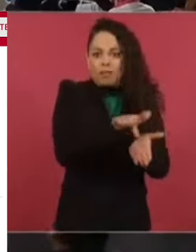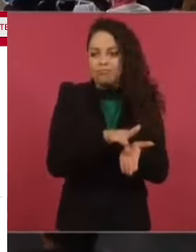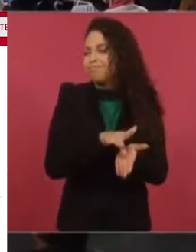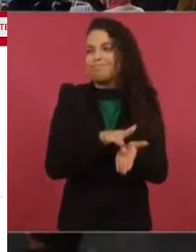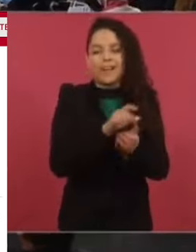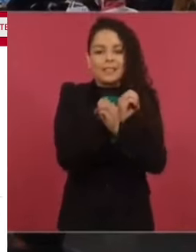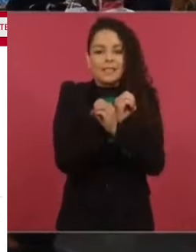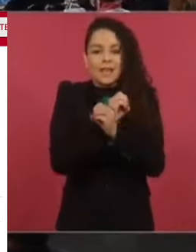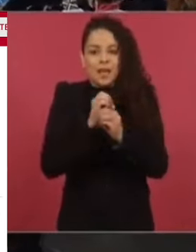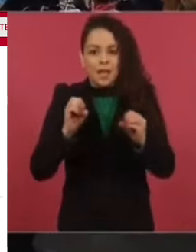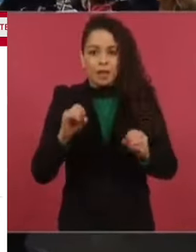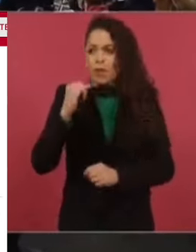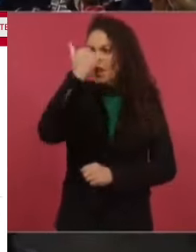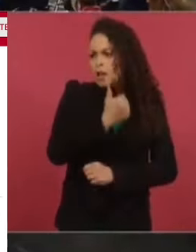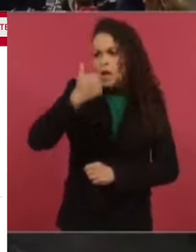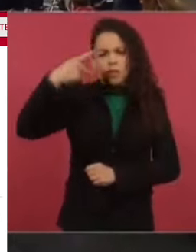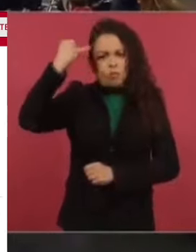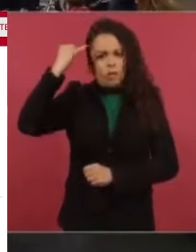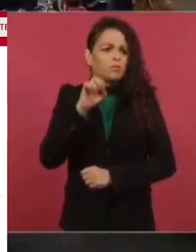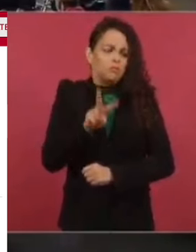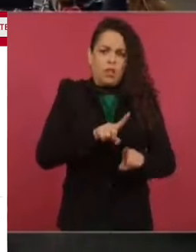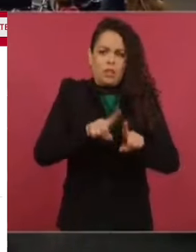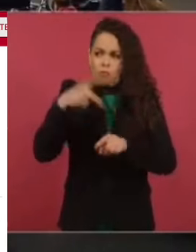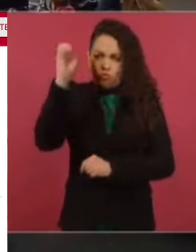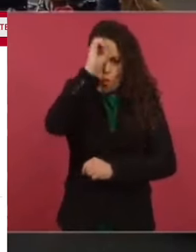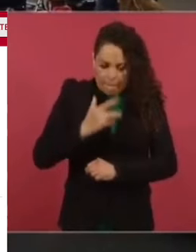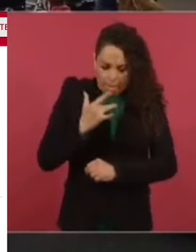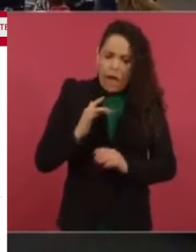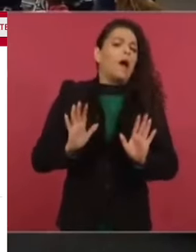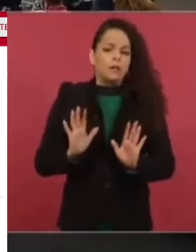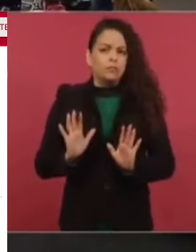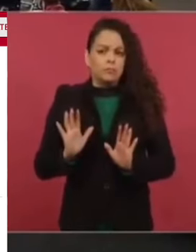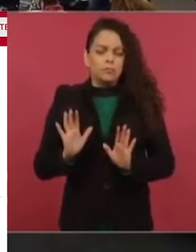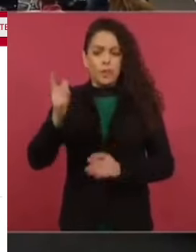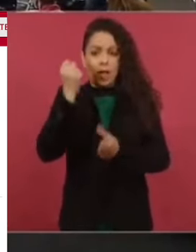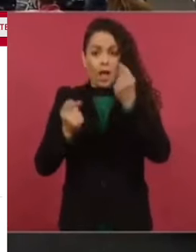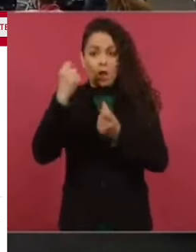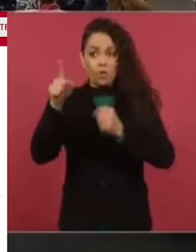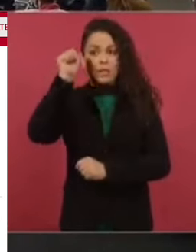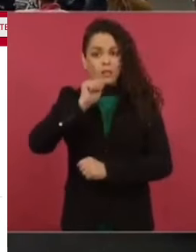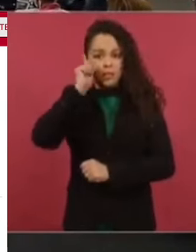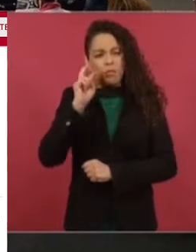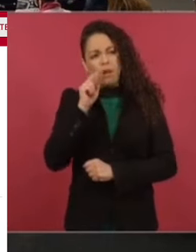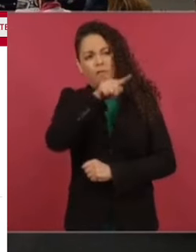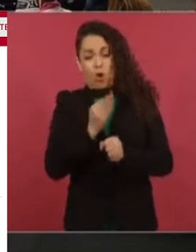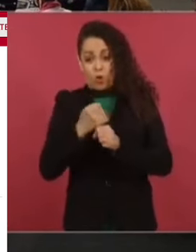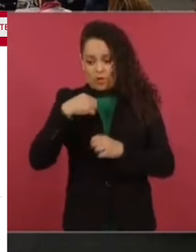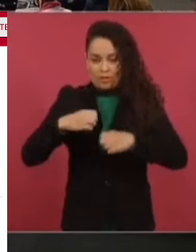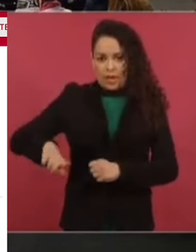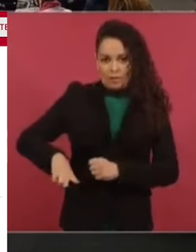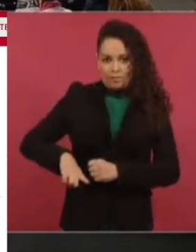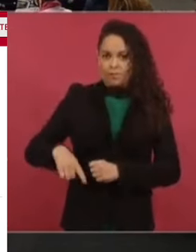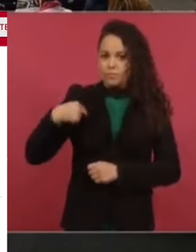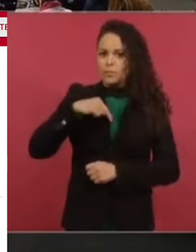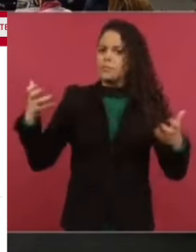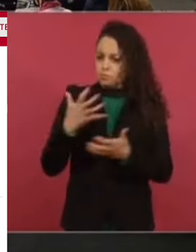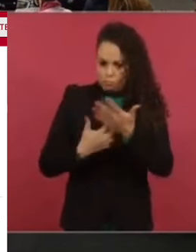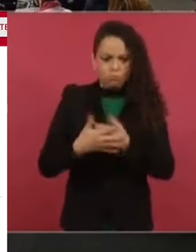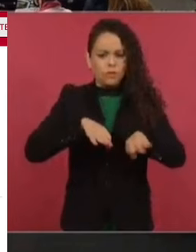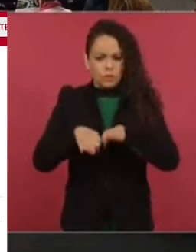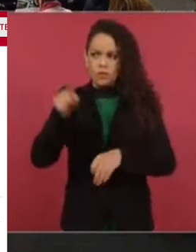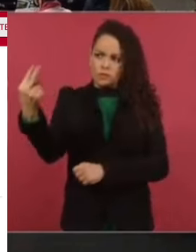Y hay también diferencias ideológicas. Muchos de los que nos cuestionan estuvieron en contra de nosotros